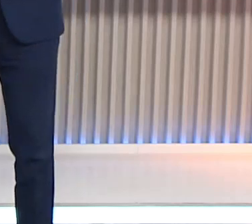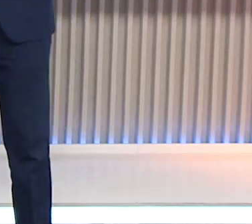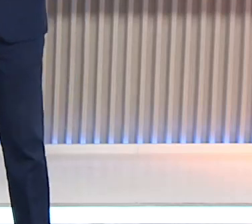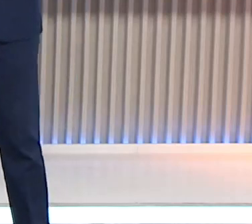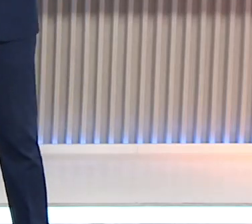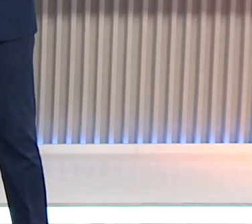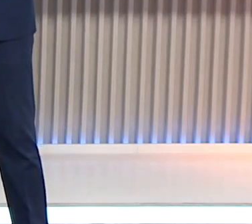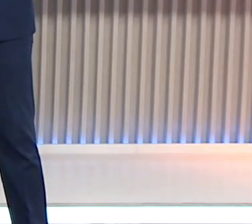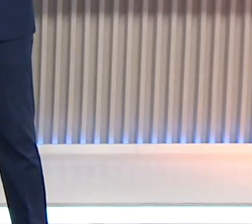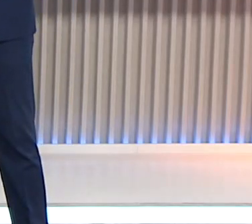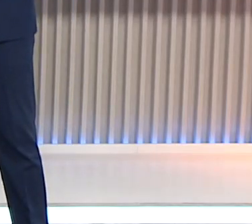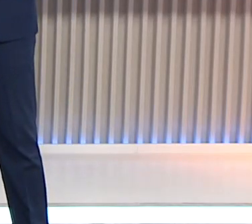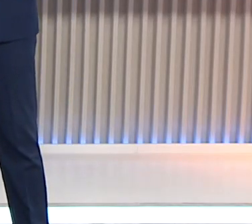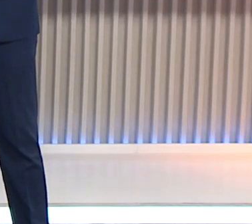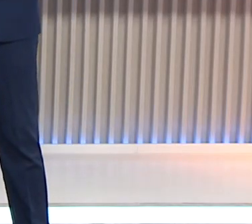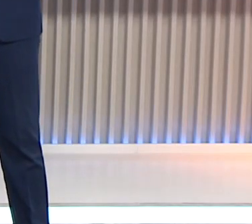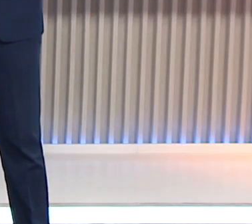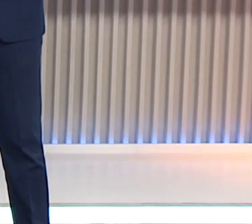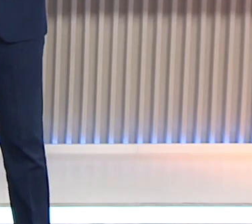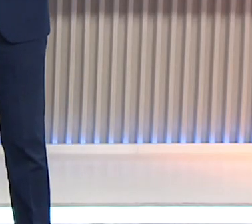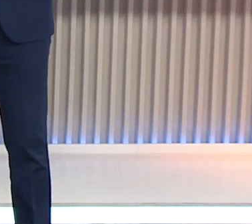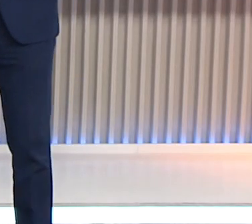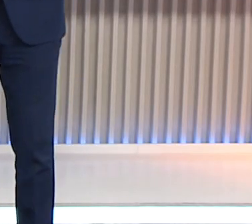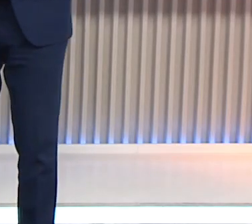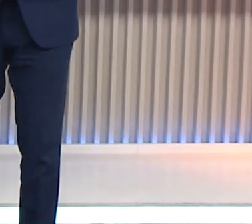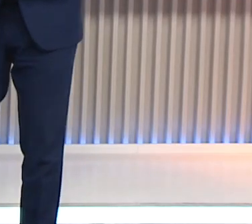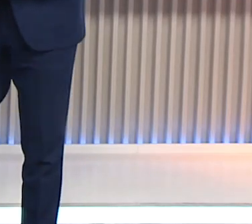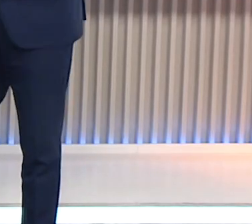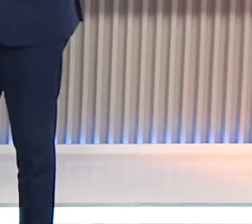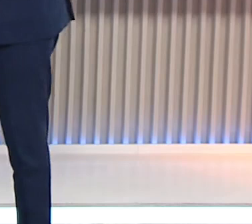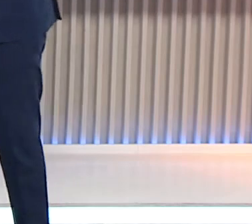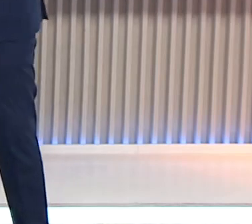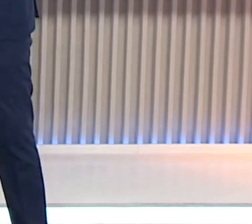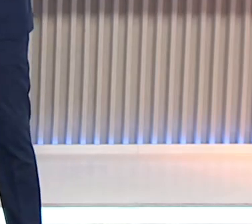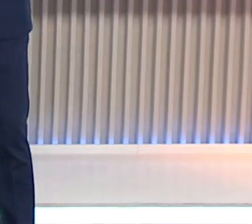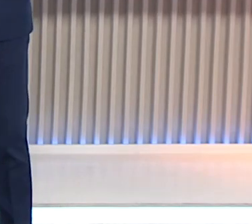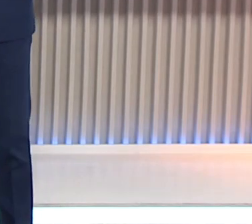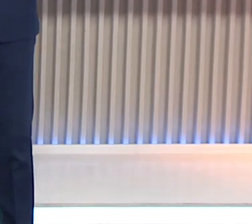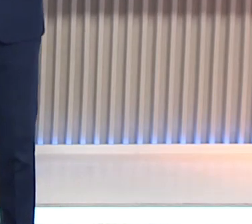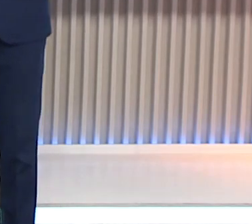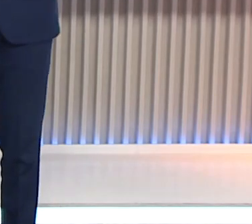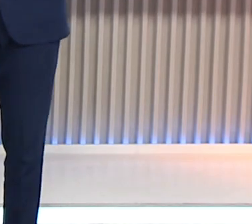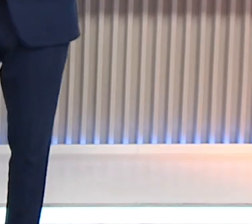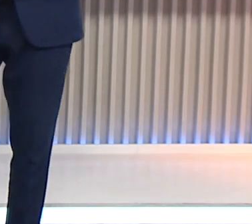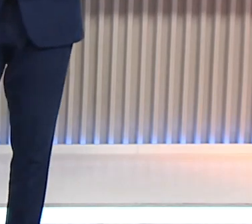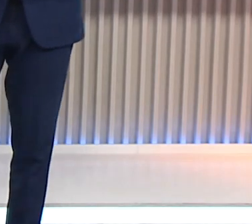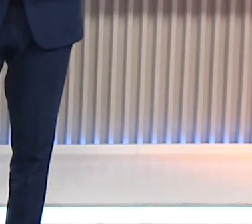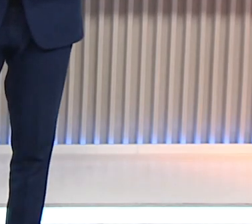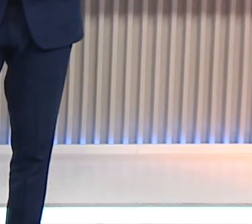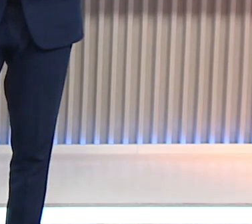Cuatro minutos de las cinco de la tarde, vamos a escuchar al Ministro de Economía y candidato a Presidente, Sergio Massa. Así es, viajamos hasta allá, lo escuchamos.